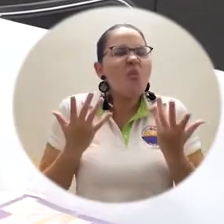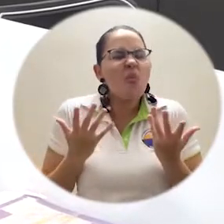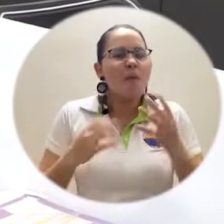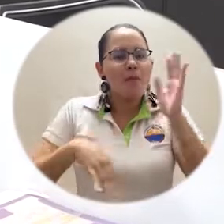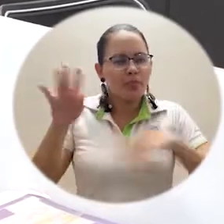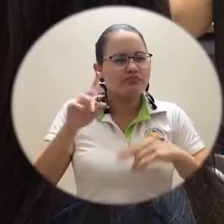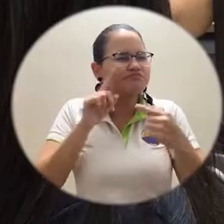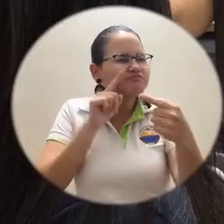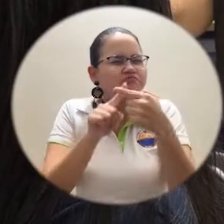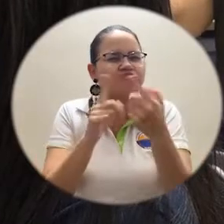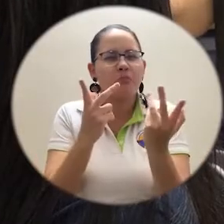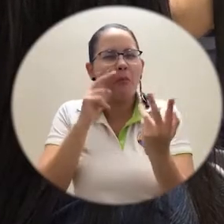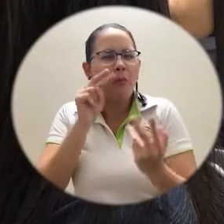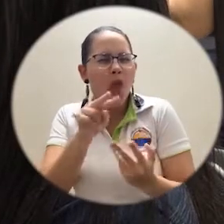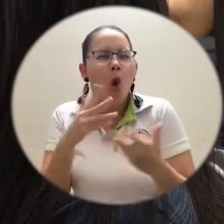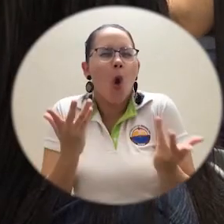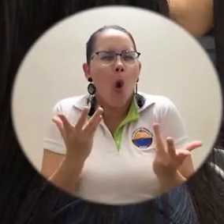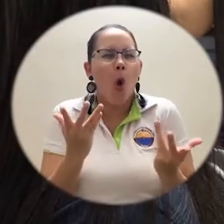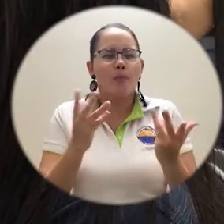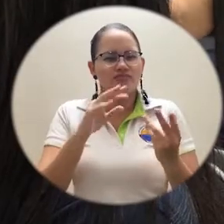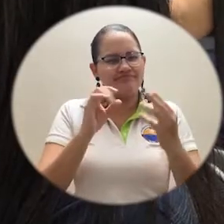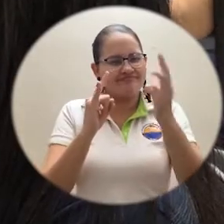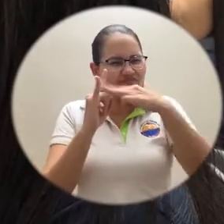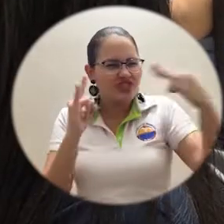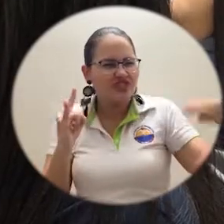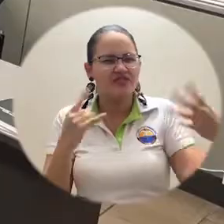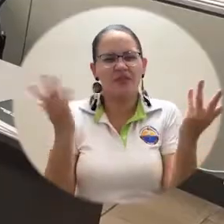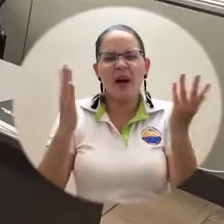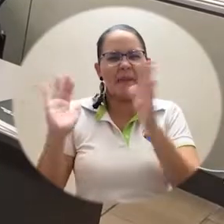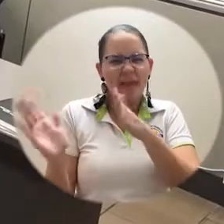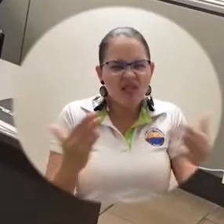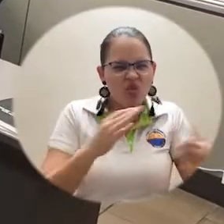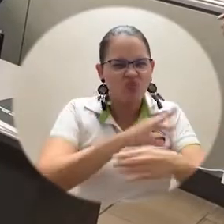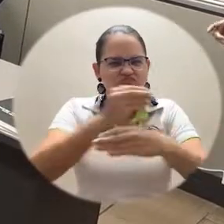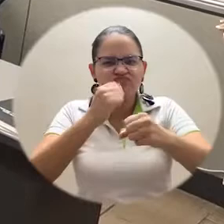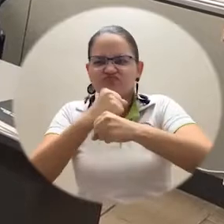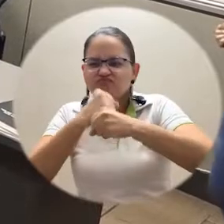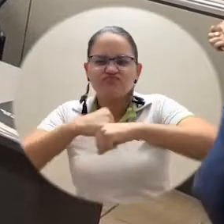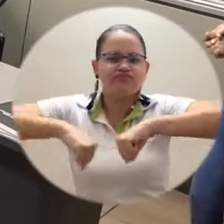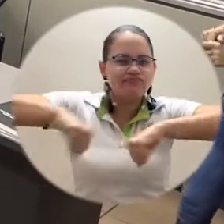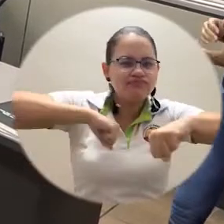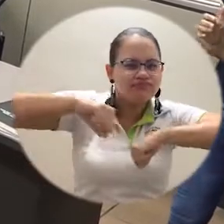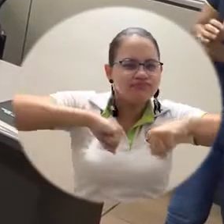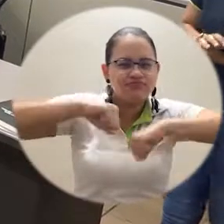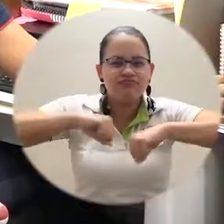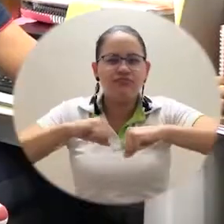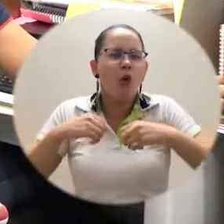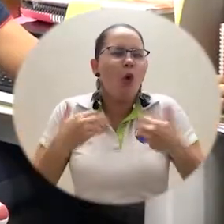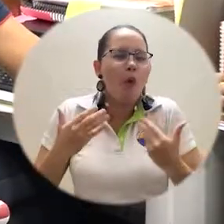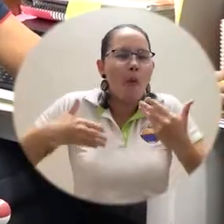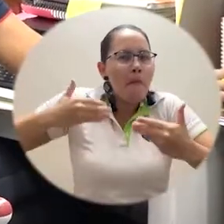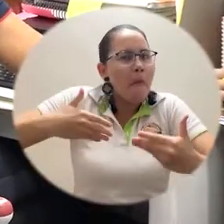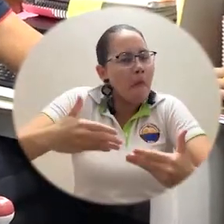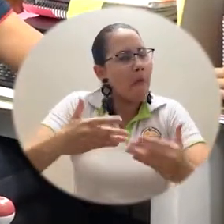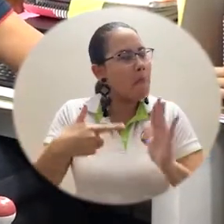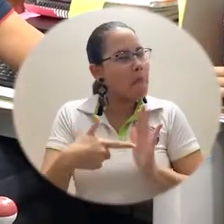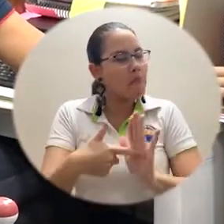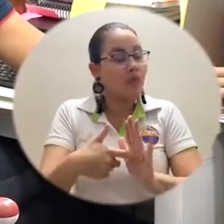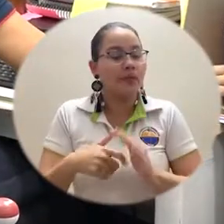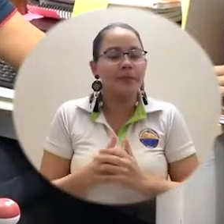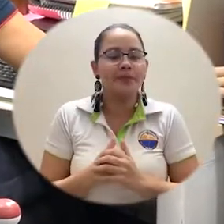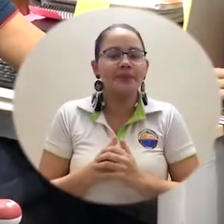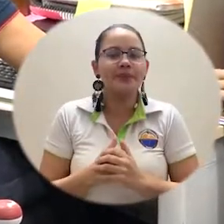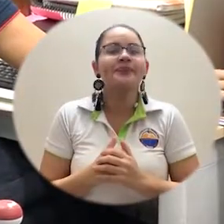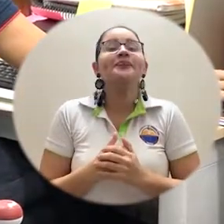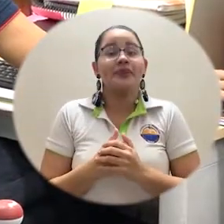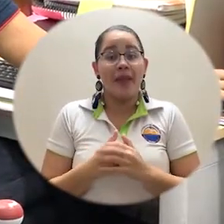mirando la adopción del modelo integrado de planeación y gestión en las diferentes instituciones públicas.